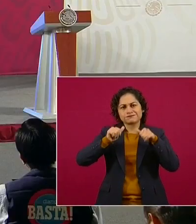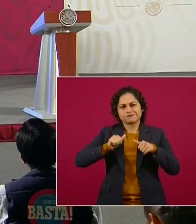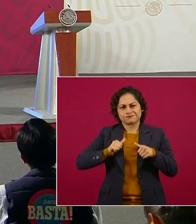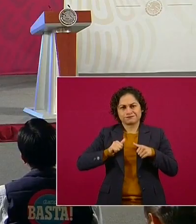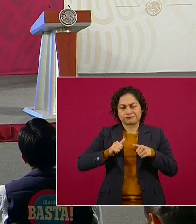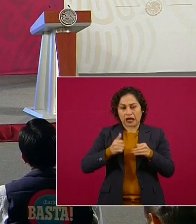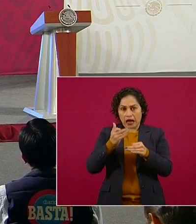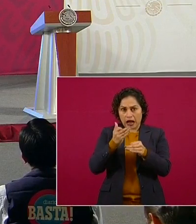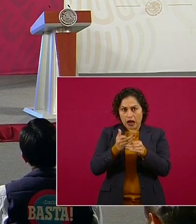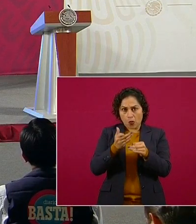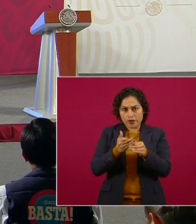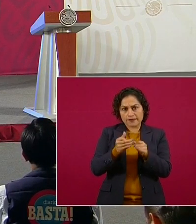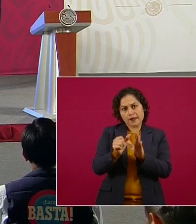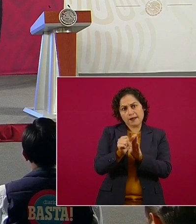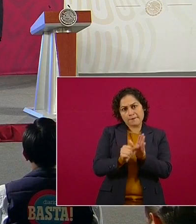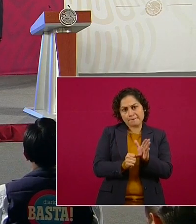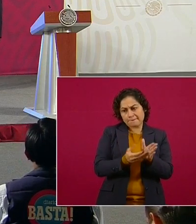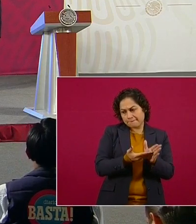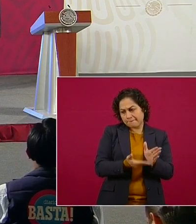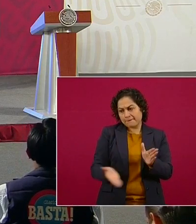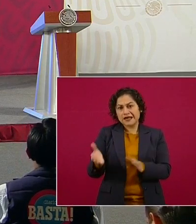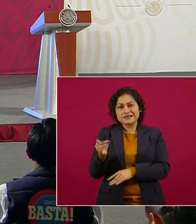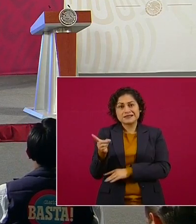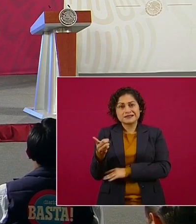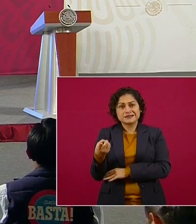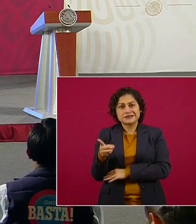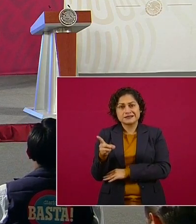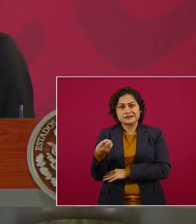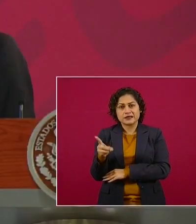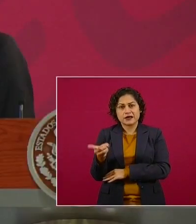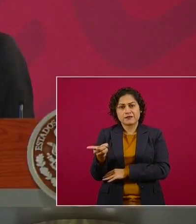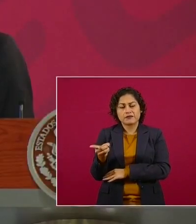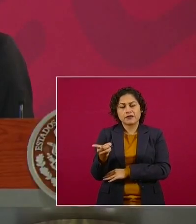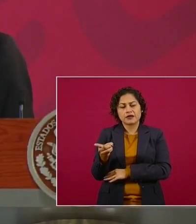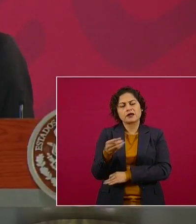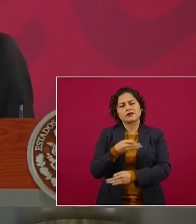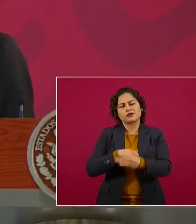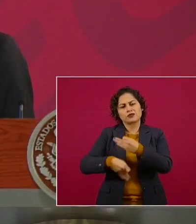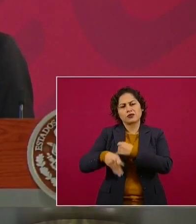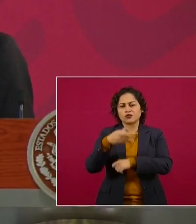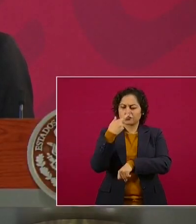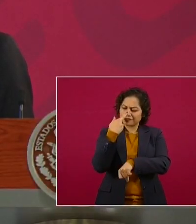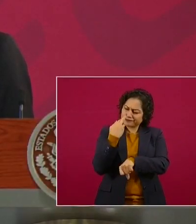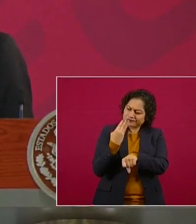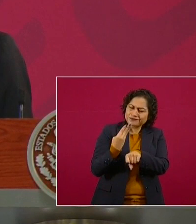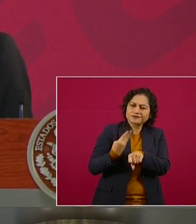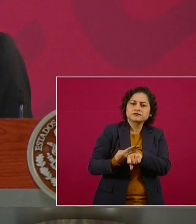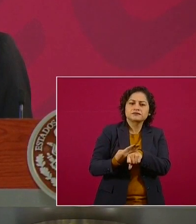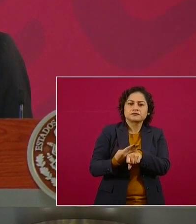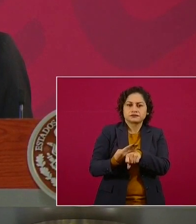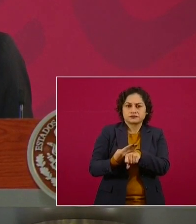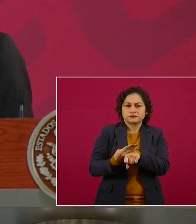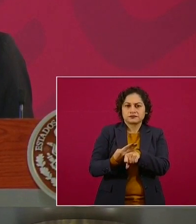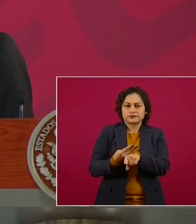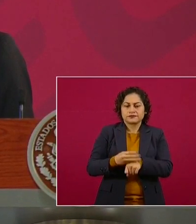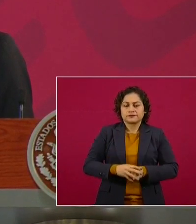con plena responsabilidad, que no